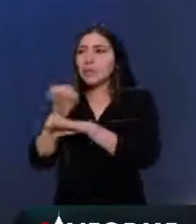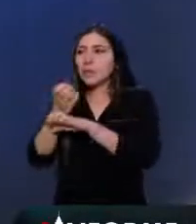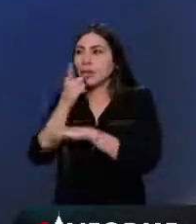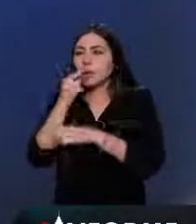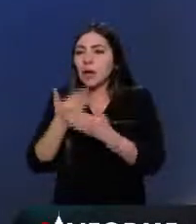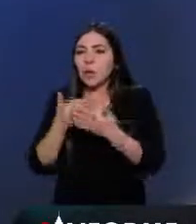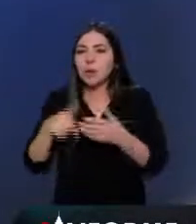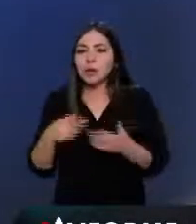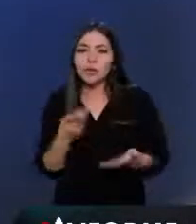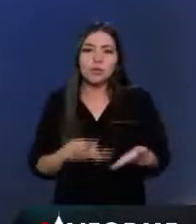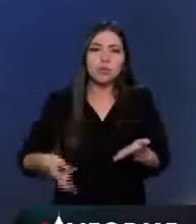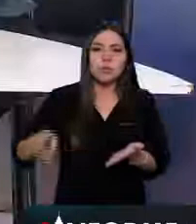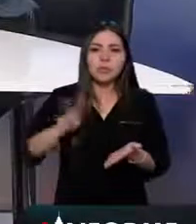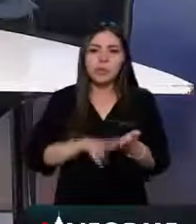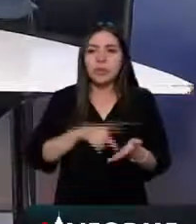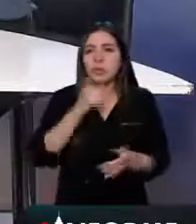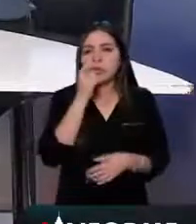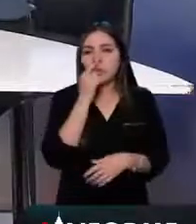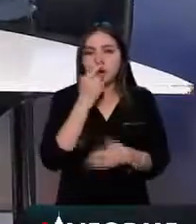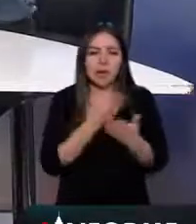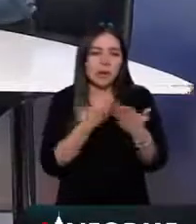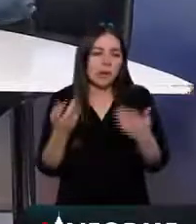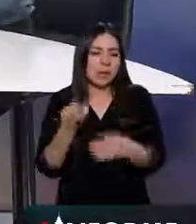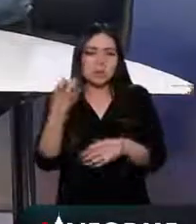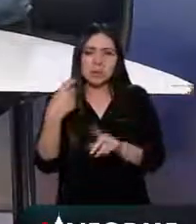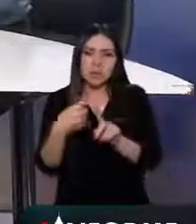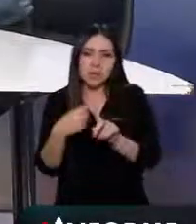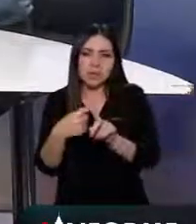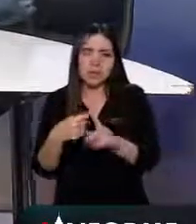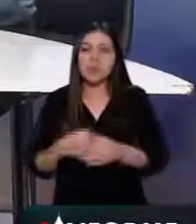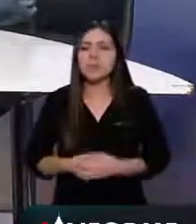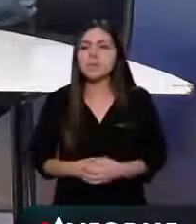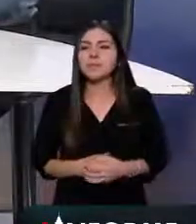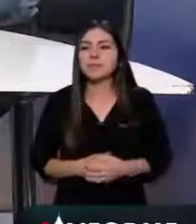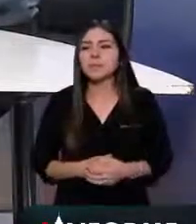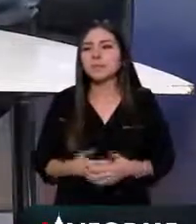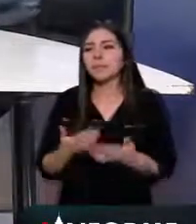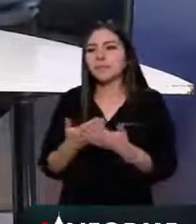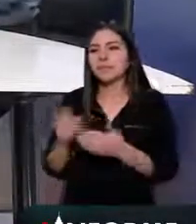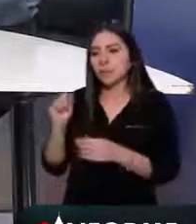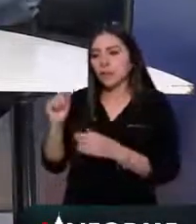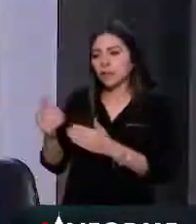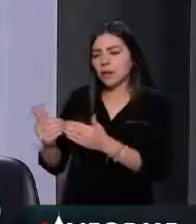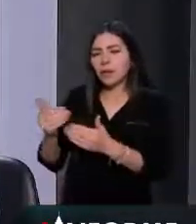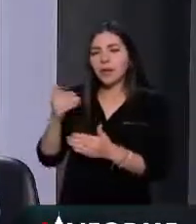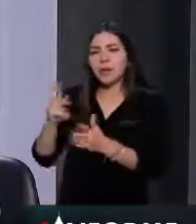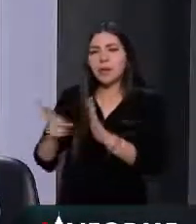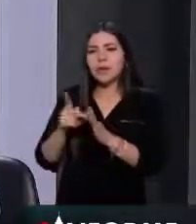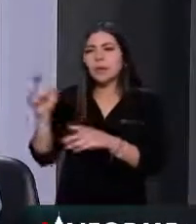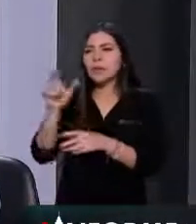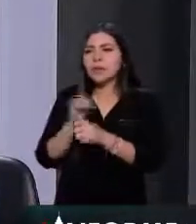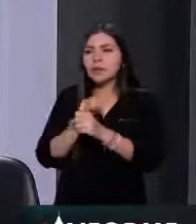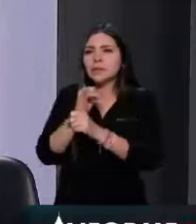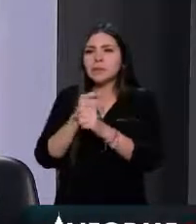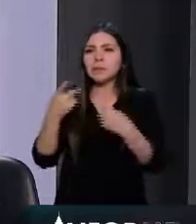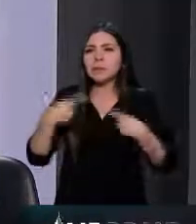que, son en general condiciones positivas. A ver, regresémonos tantito a la parte de investigación, porque de pronto la gente no entiende cuando